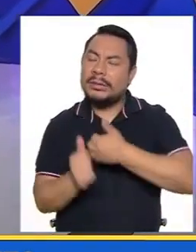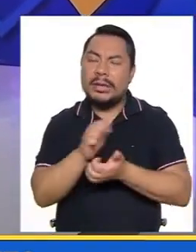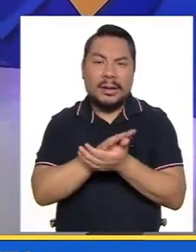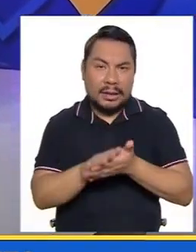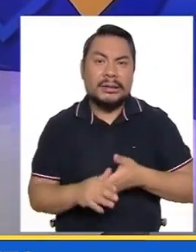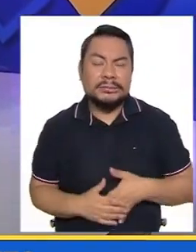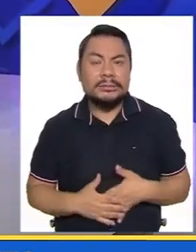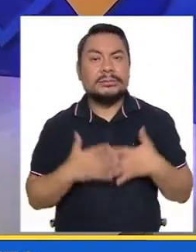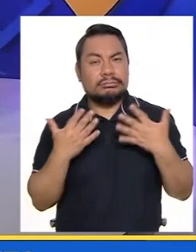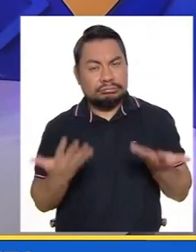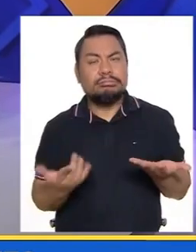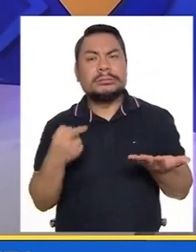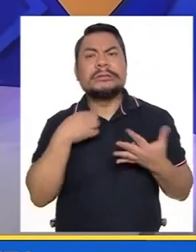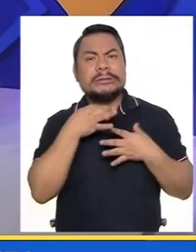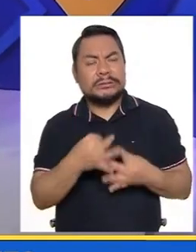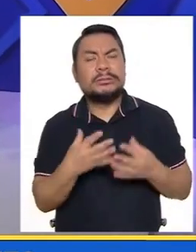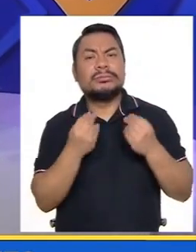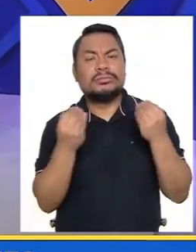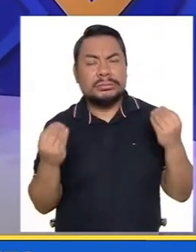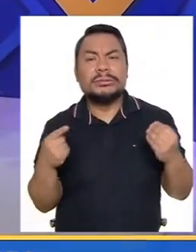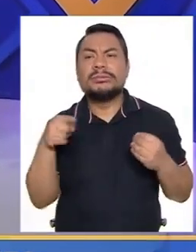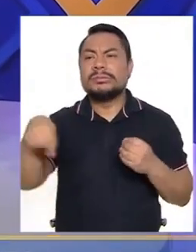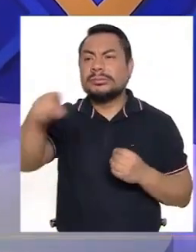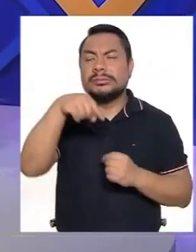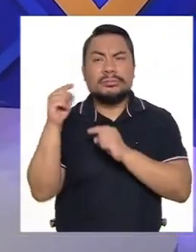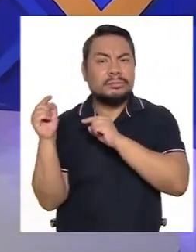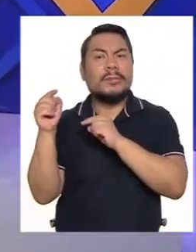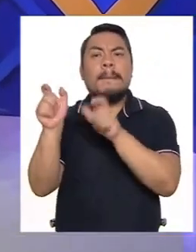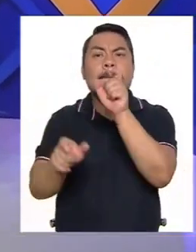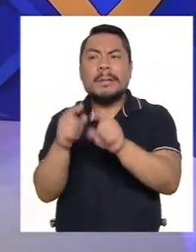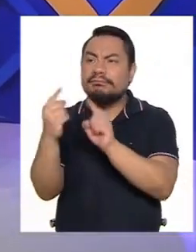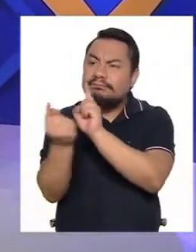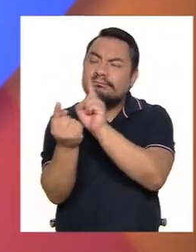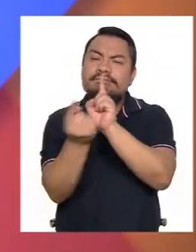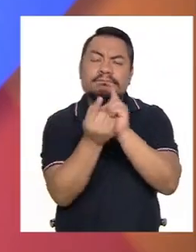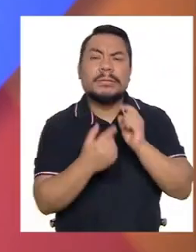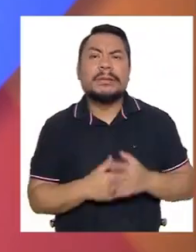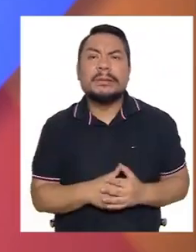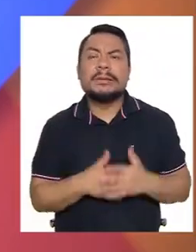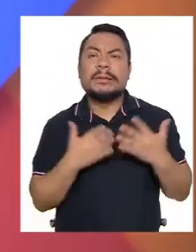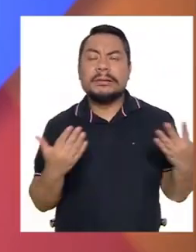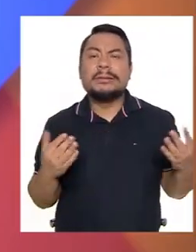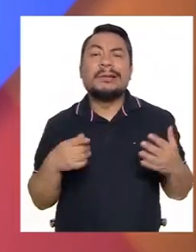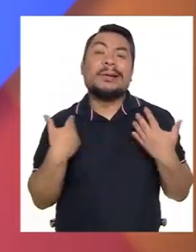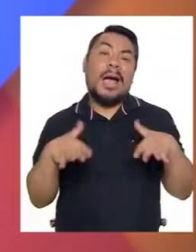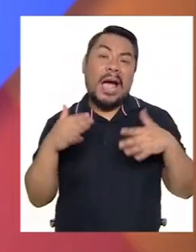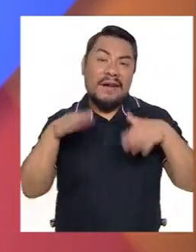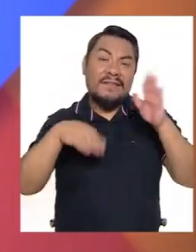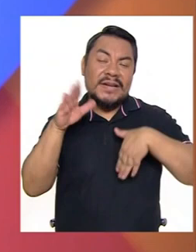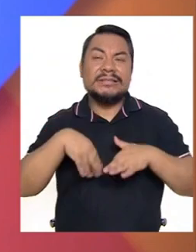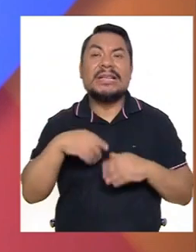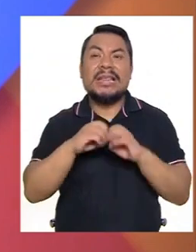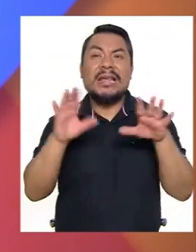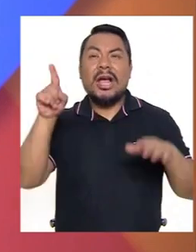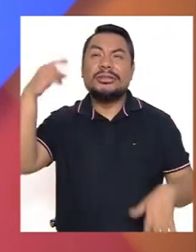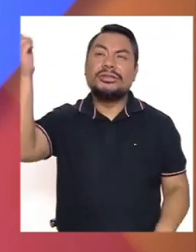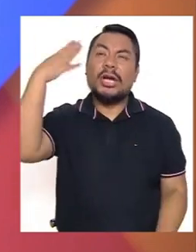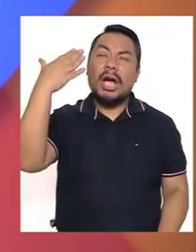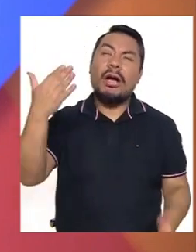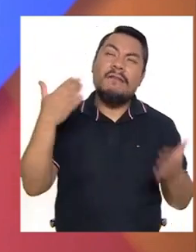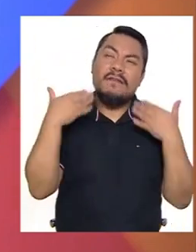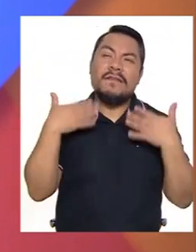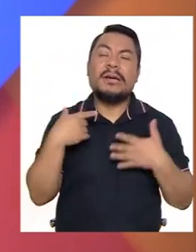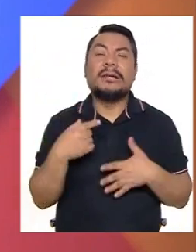Nos interesa mucho llegar a las personas, a veces, días soleados, nos preocupa, ¿no? Claro.